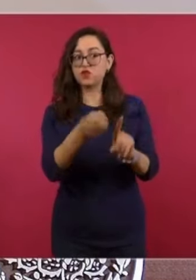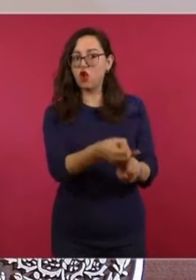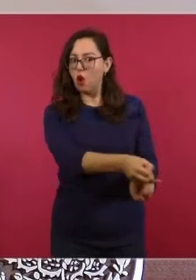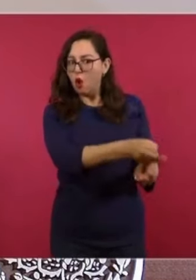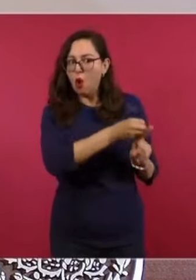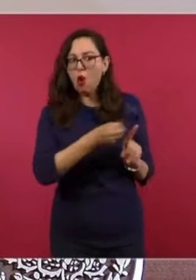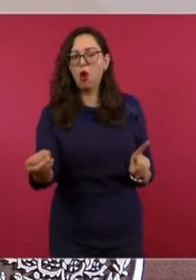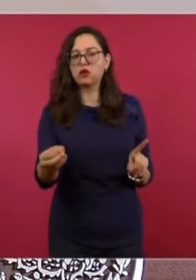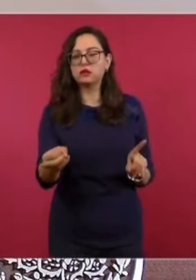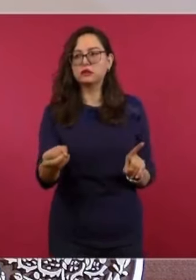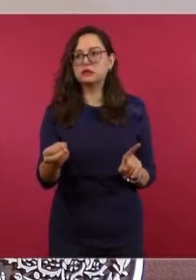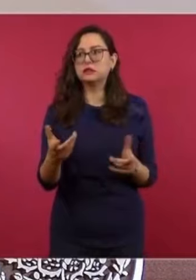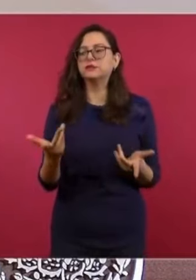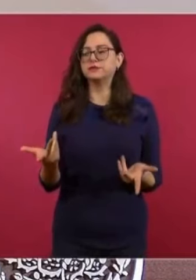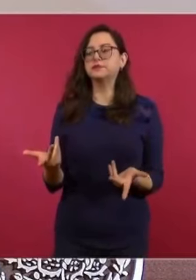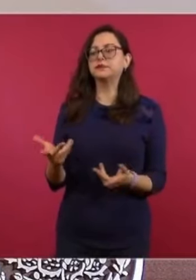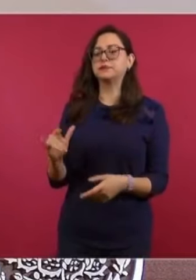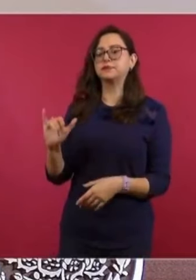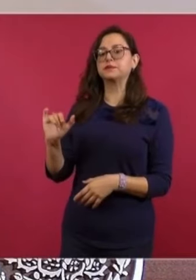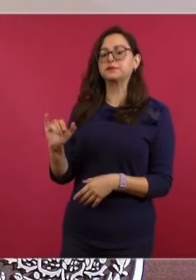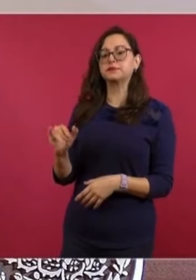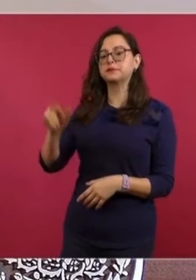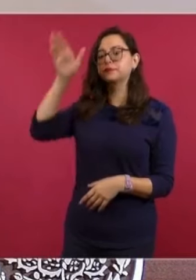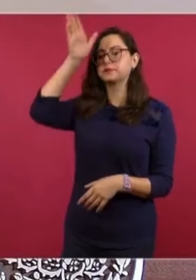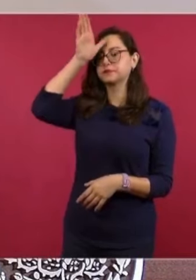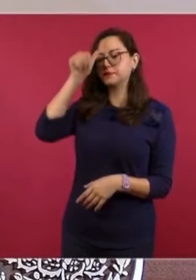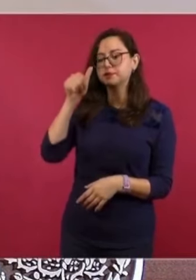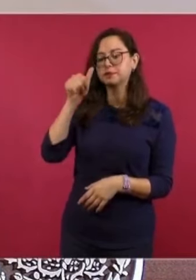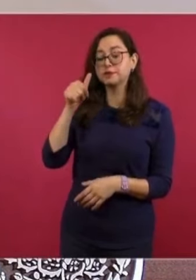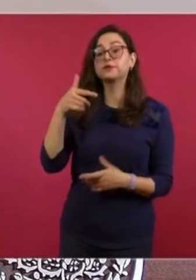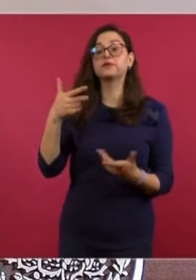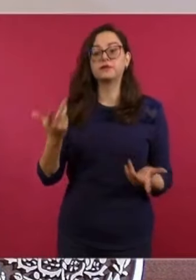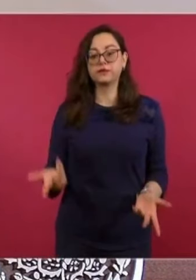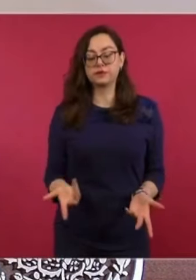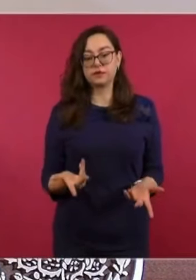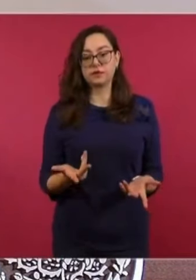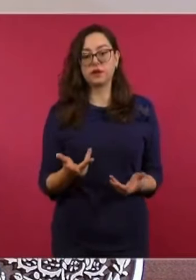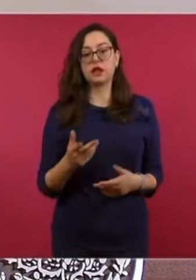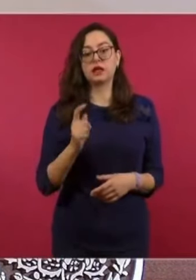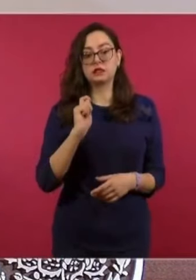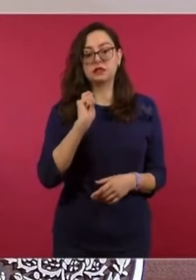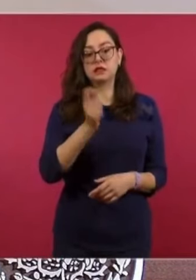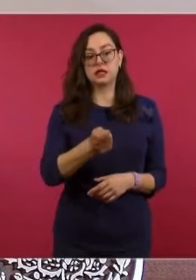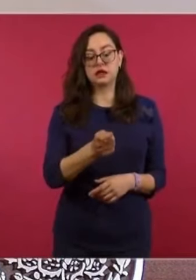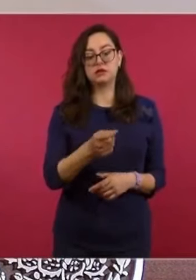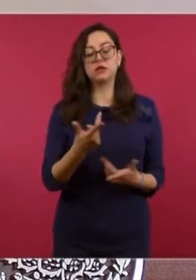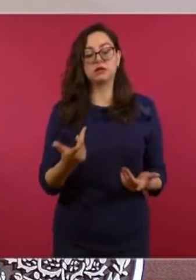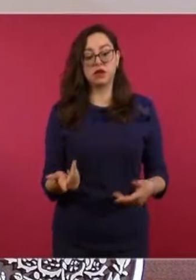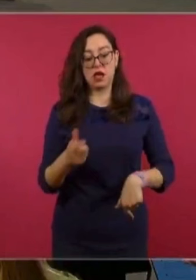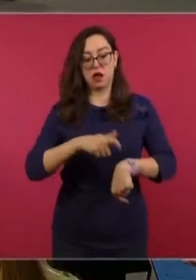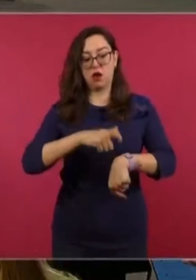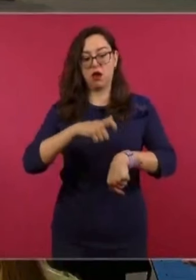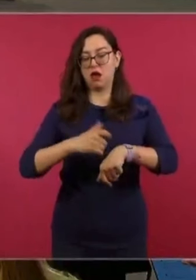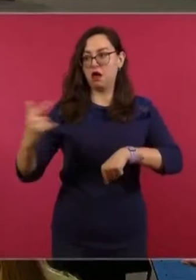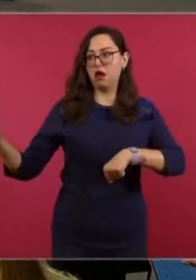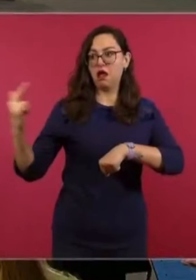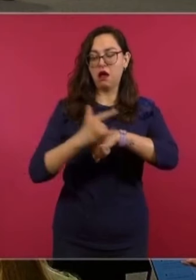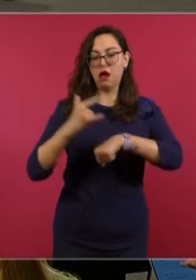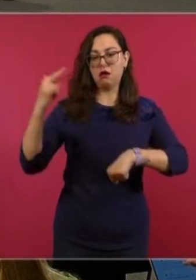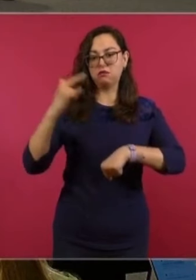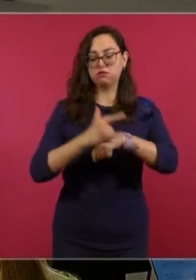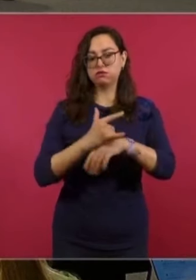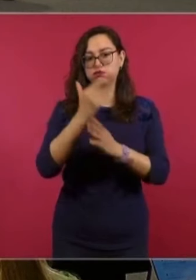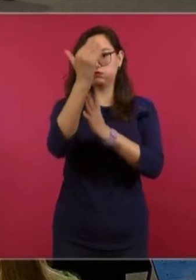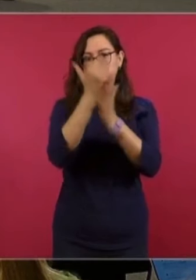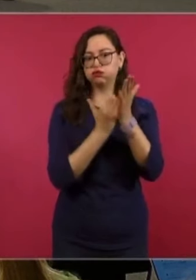por las autoridades. Se aplicó una primera reducción de 61 a 52 operaciones por hora, se dejaron de asignar